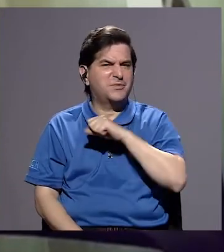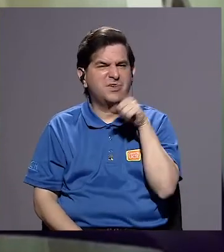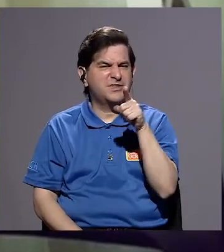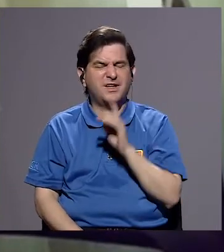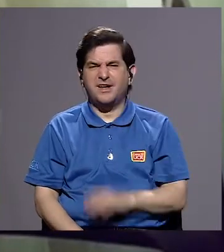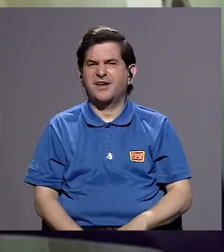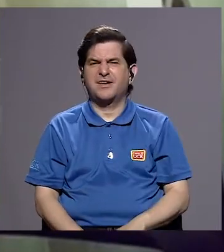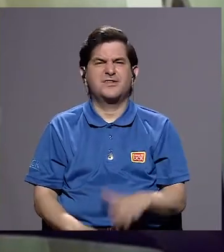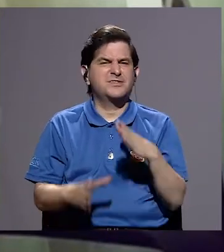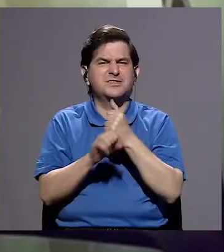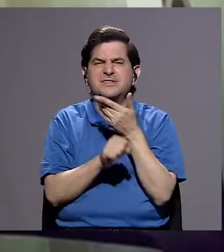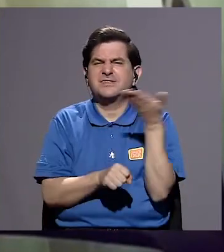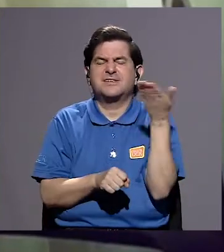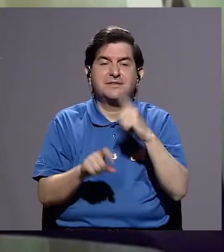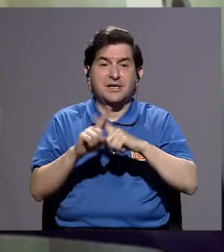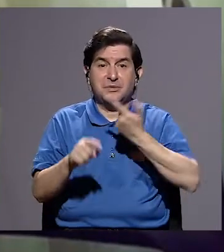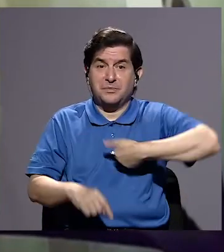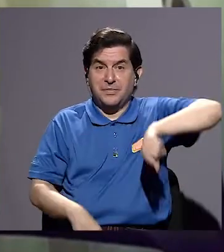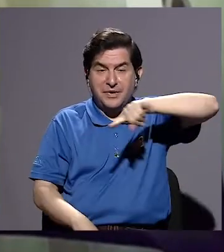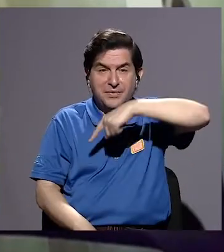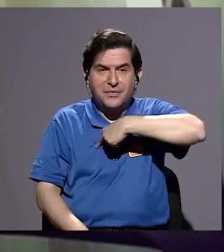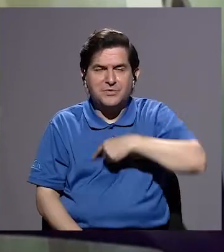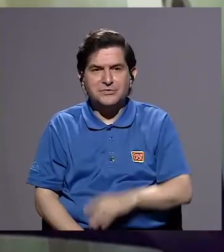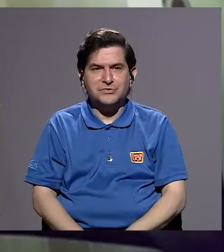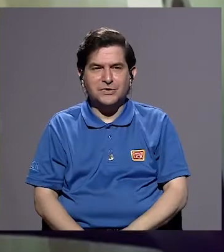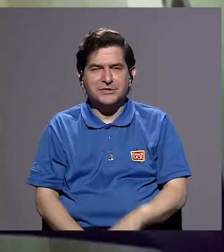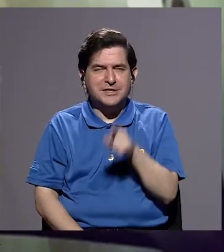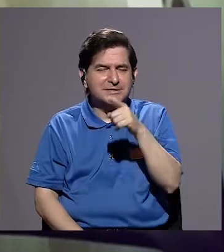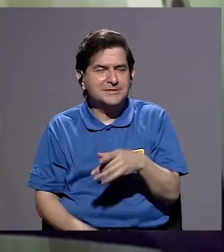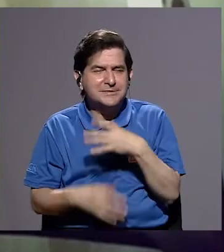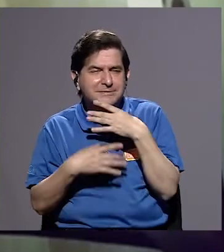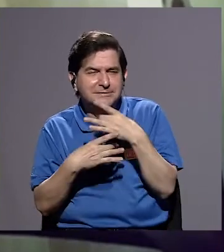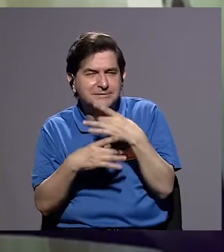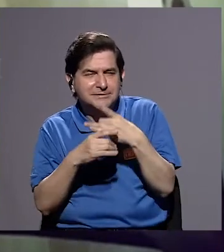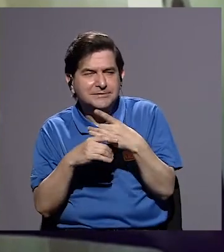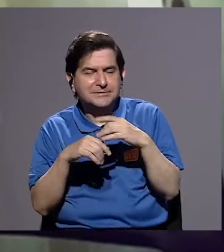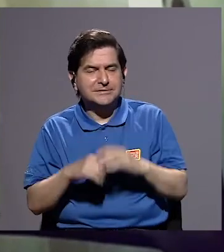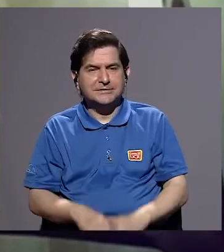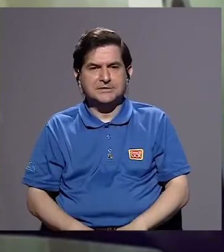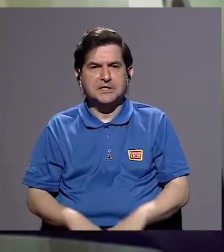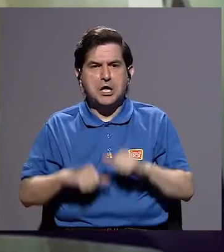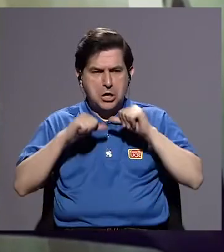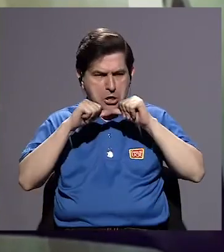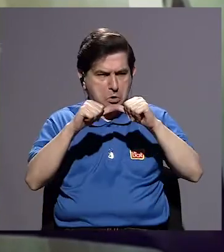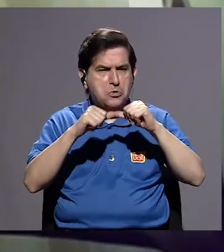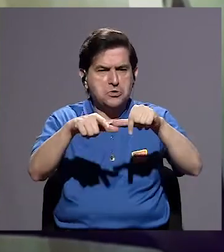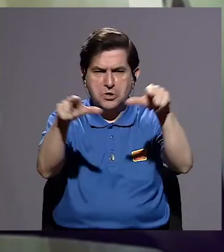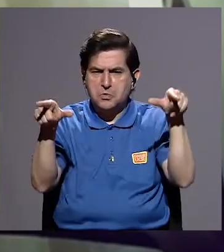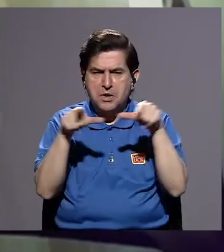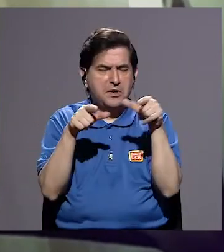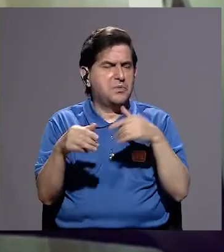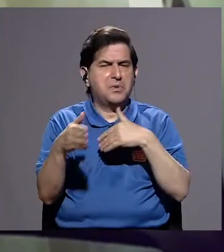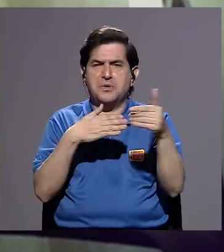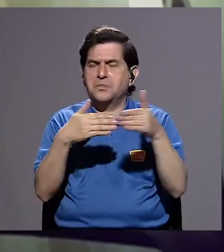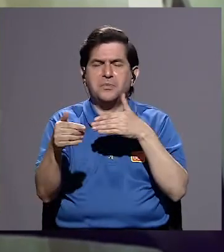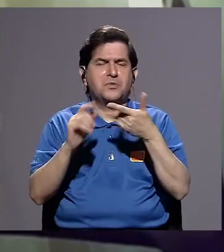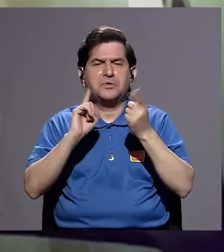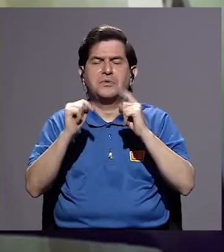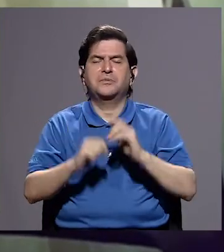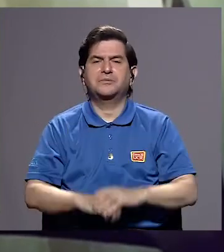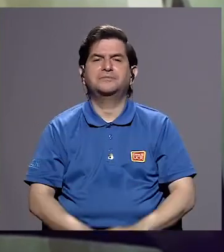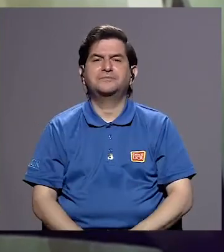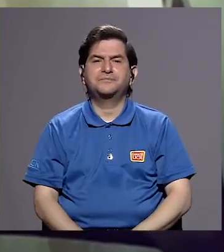cuenta que era lo que ellos iban a hacer. Pero nosotros éramos muy acuiciosas y los seguíamos a donde ellos estuvieran.